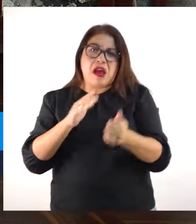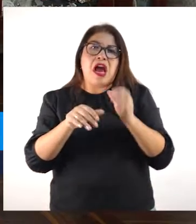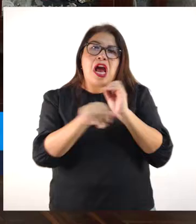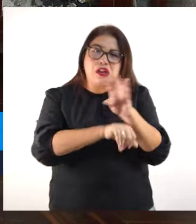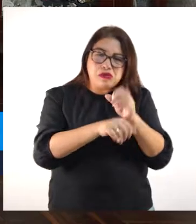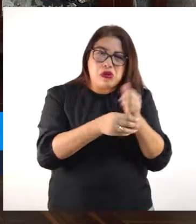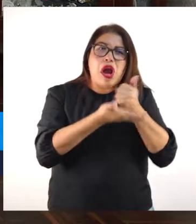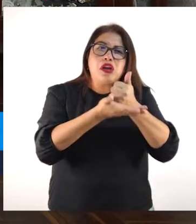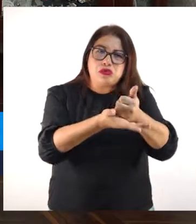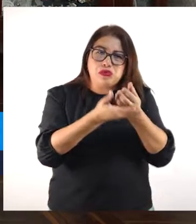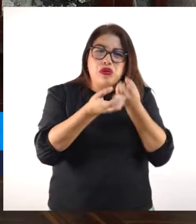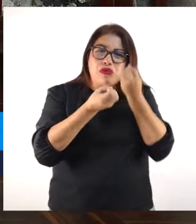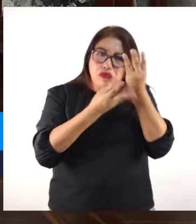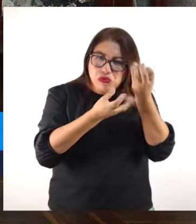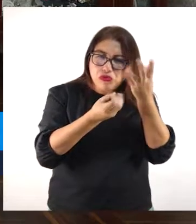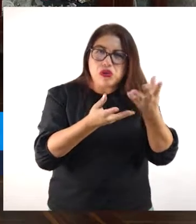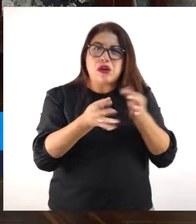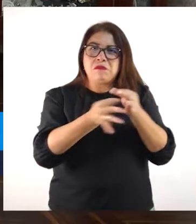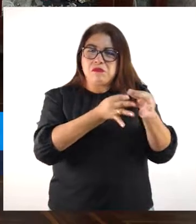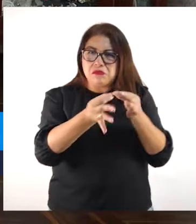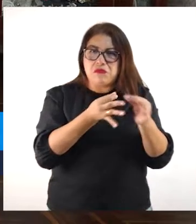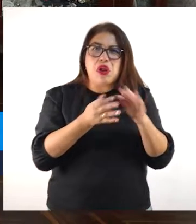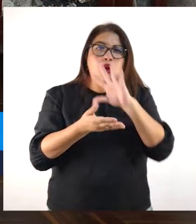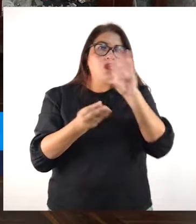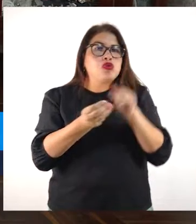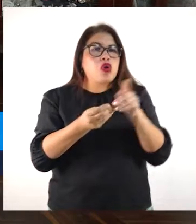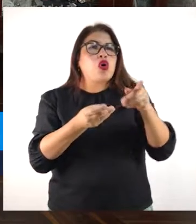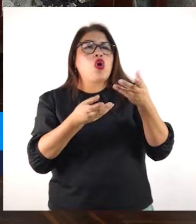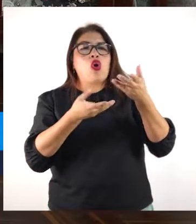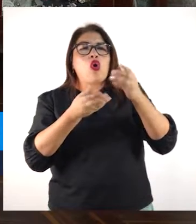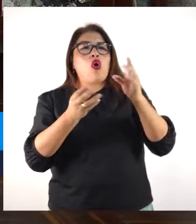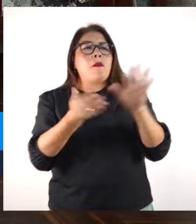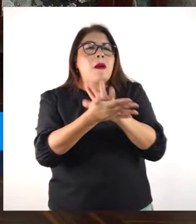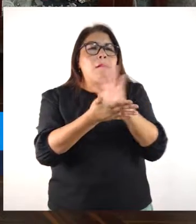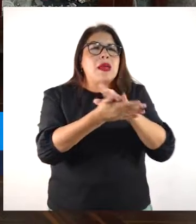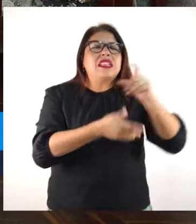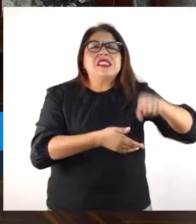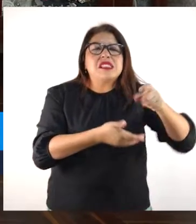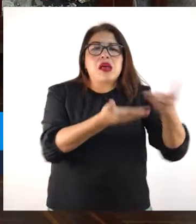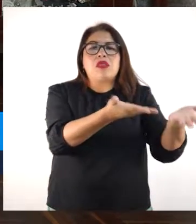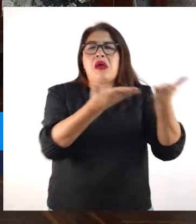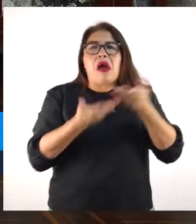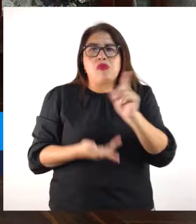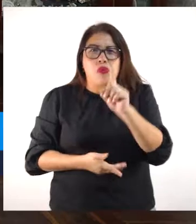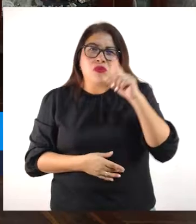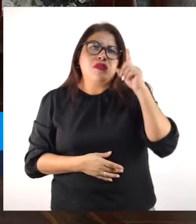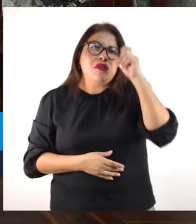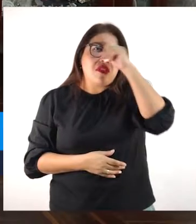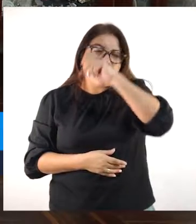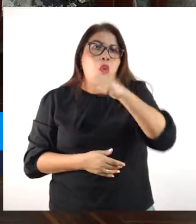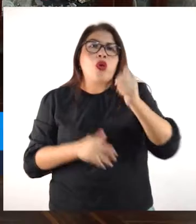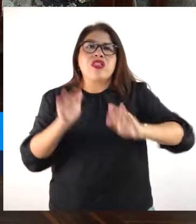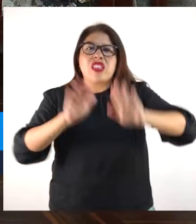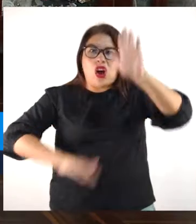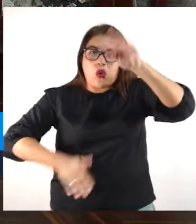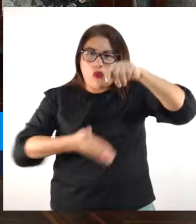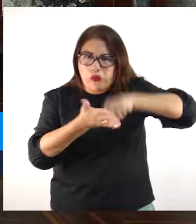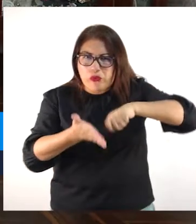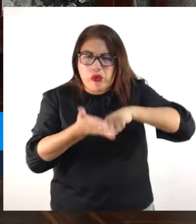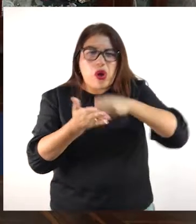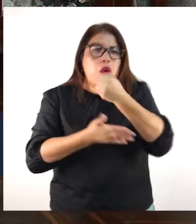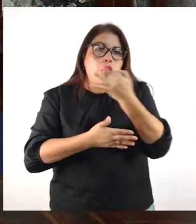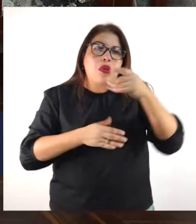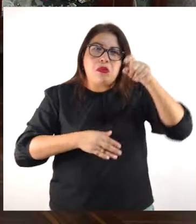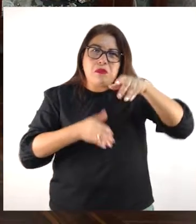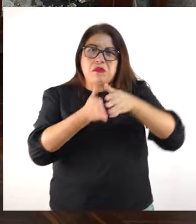a completar los documentos que se están pidiendo, que no son difíciles, hay algunas declaraciones juradas, etc.